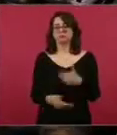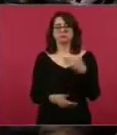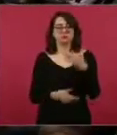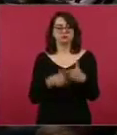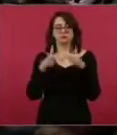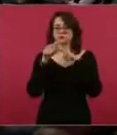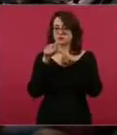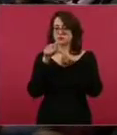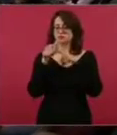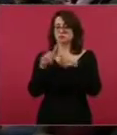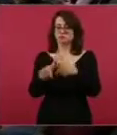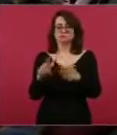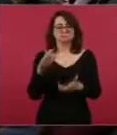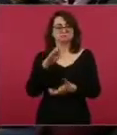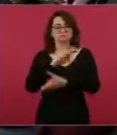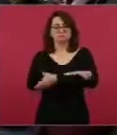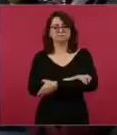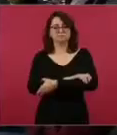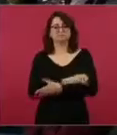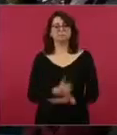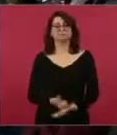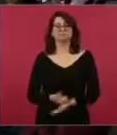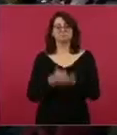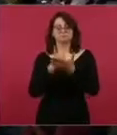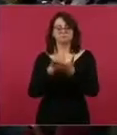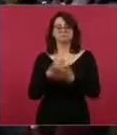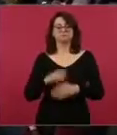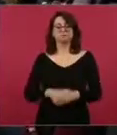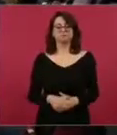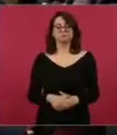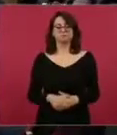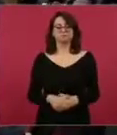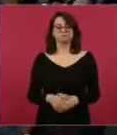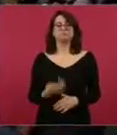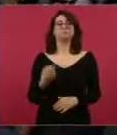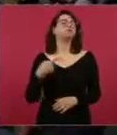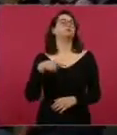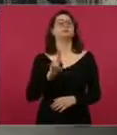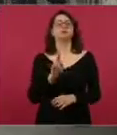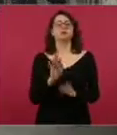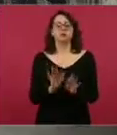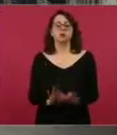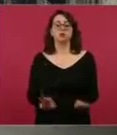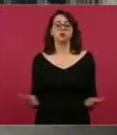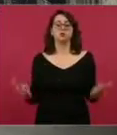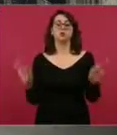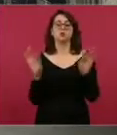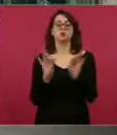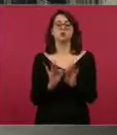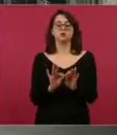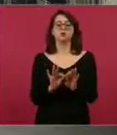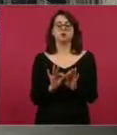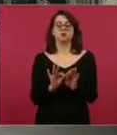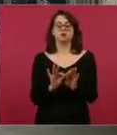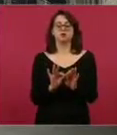hermanándonos para ayudarnos. Pero es importante que